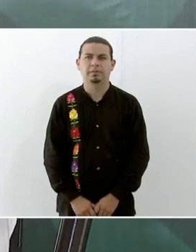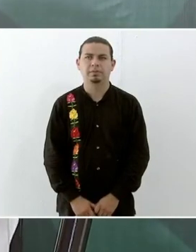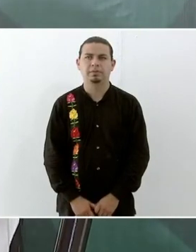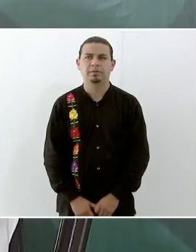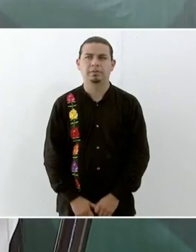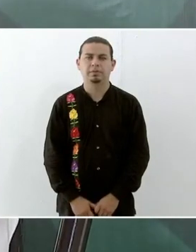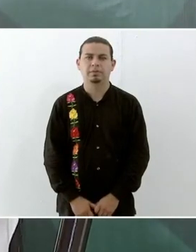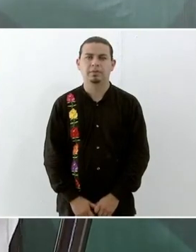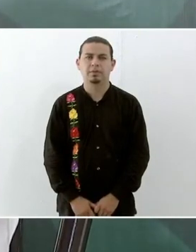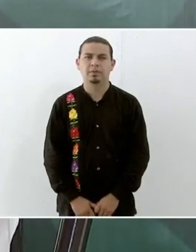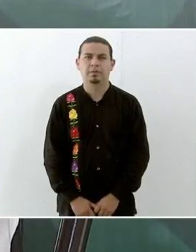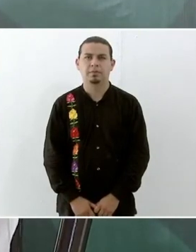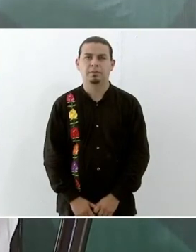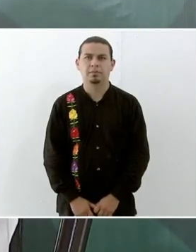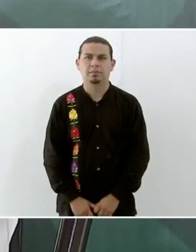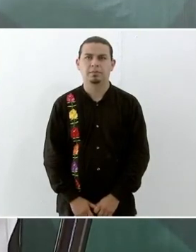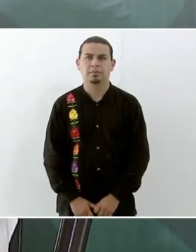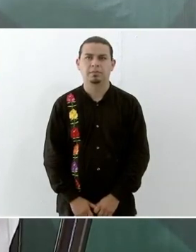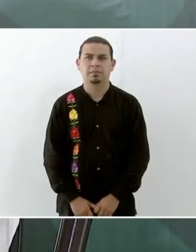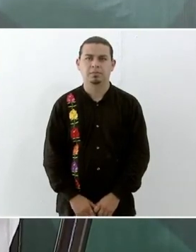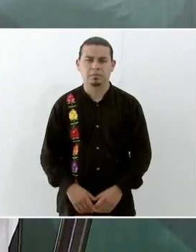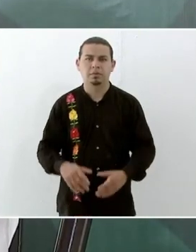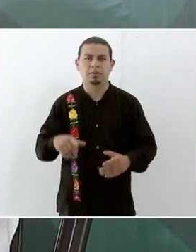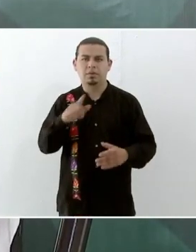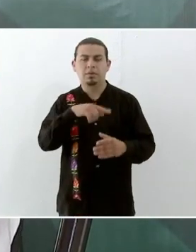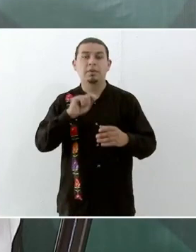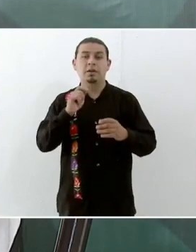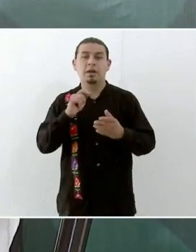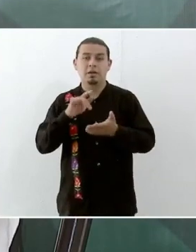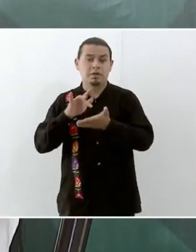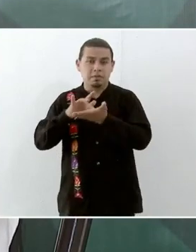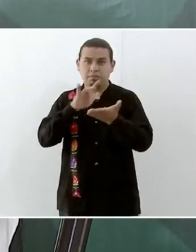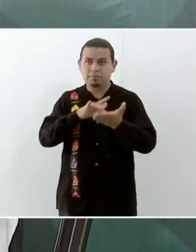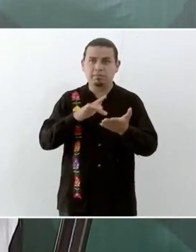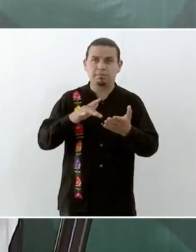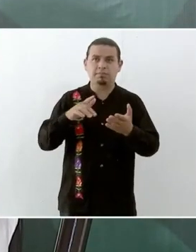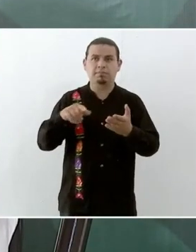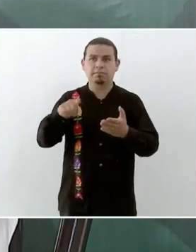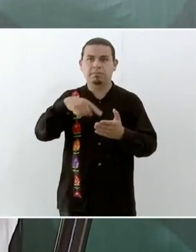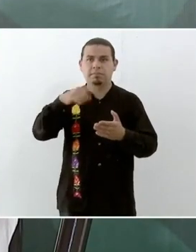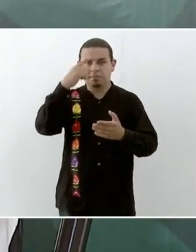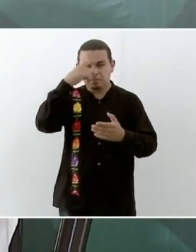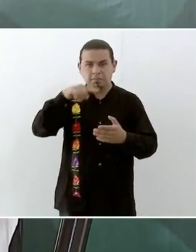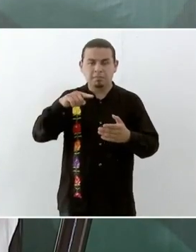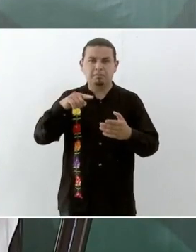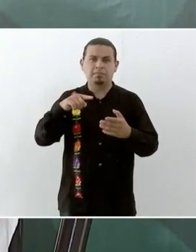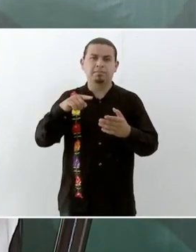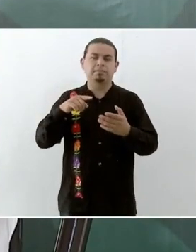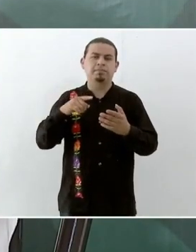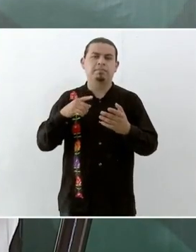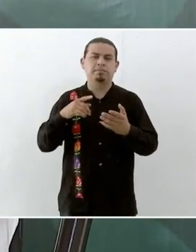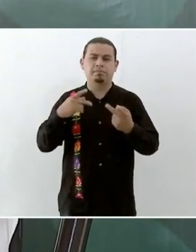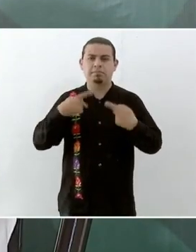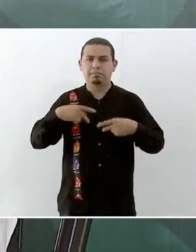pesos. Artículos para la emergencia, que estos vienen de la